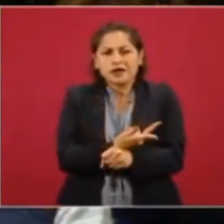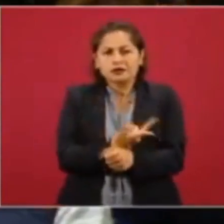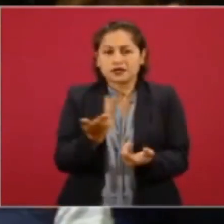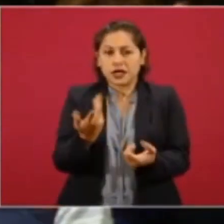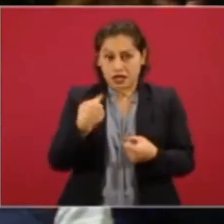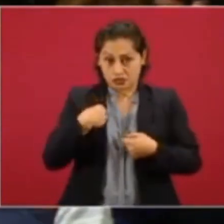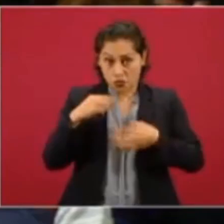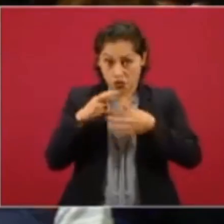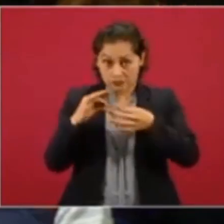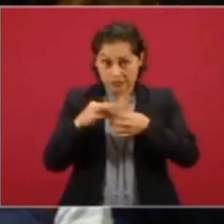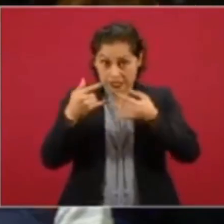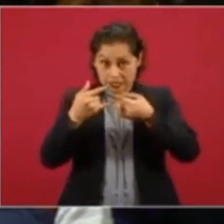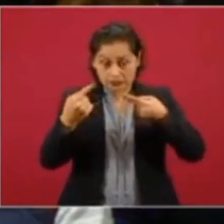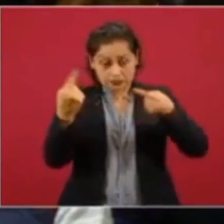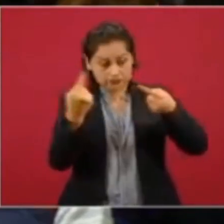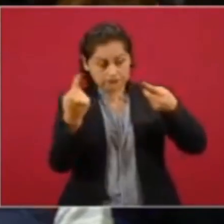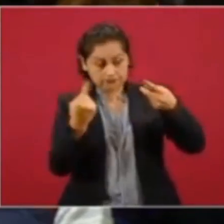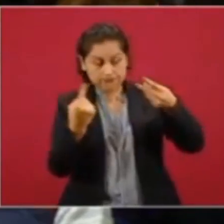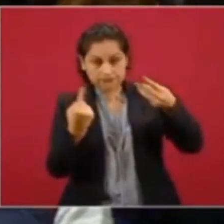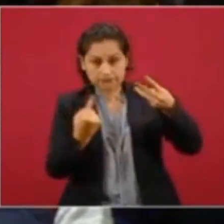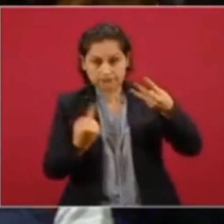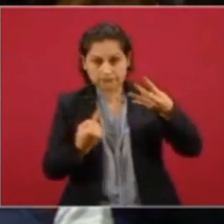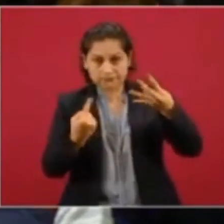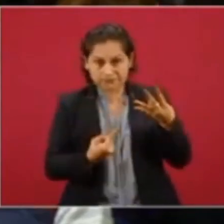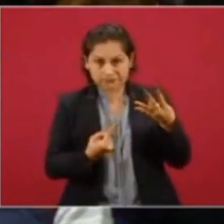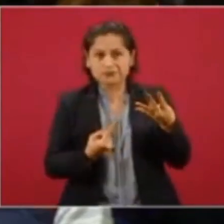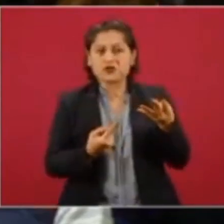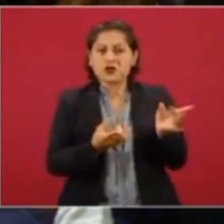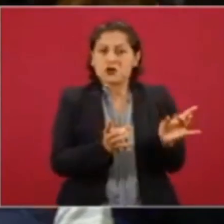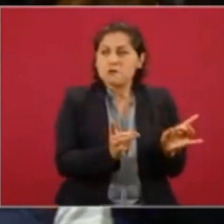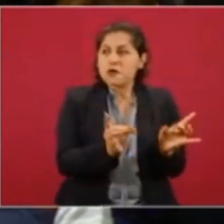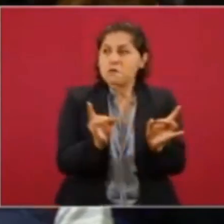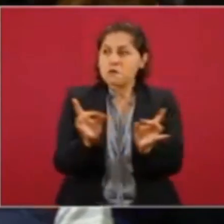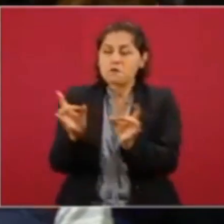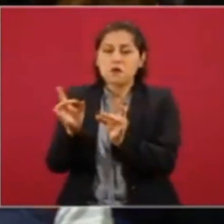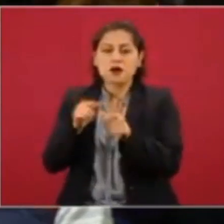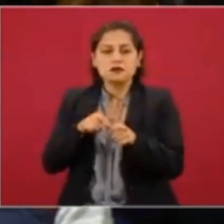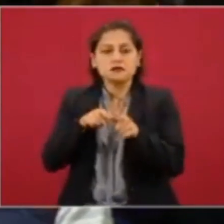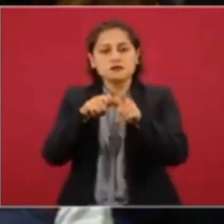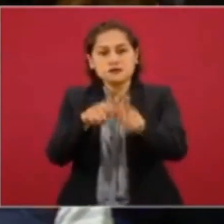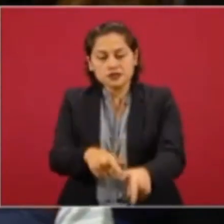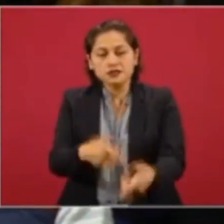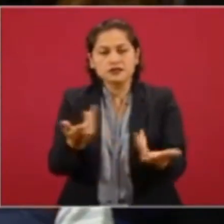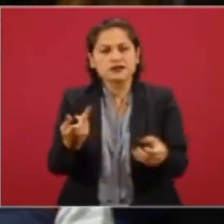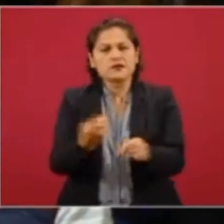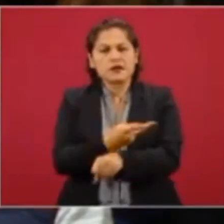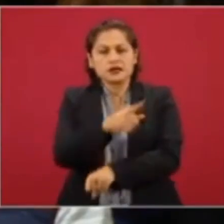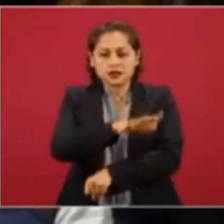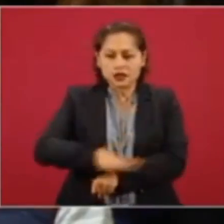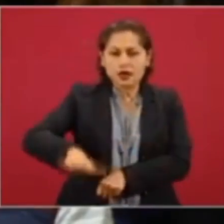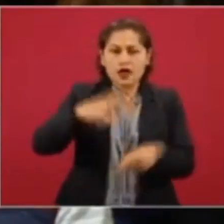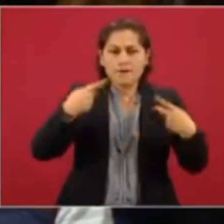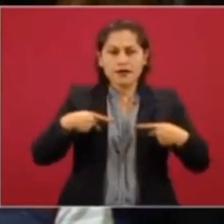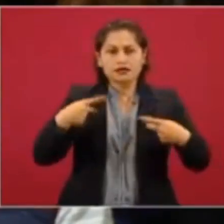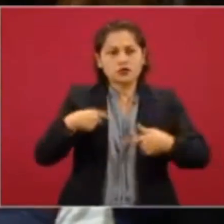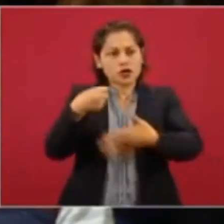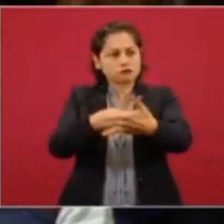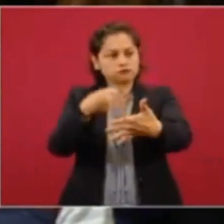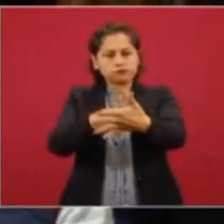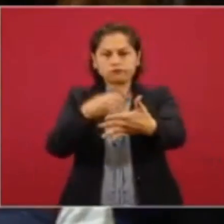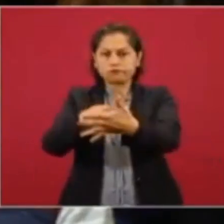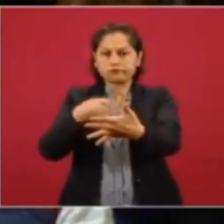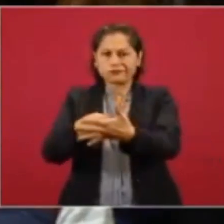por encima, están pasando constantemente, sobre todo los activistas, los luchadores sociales, los están